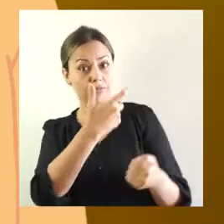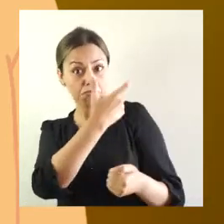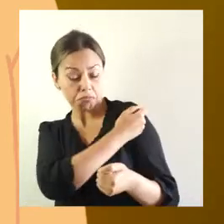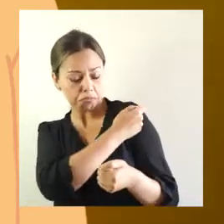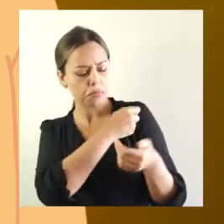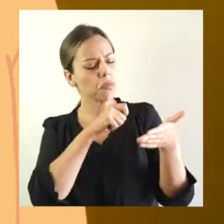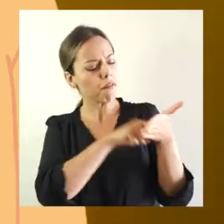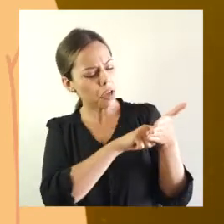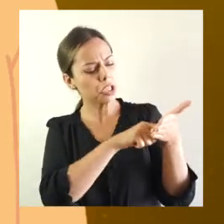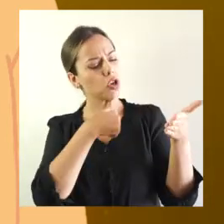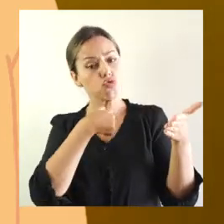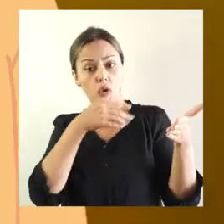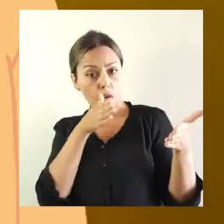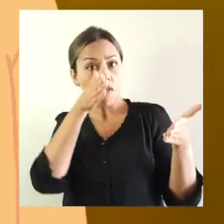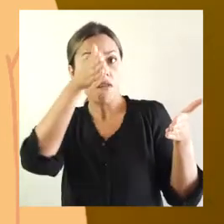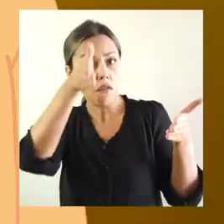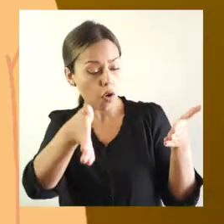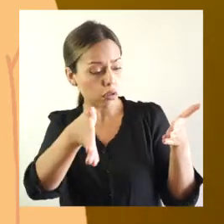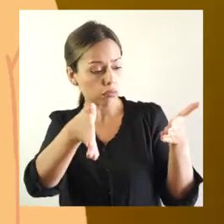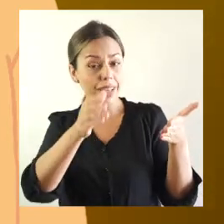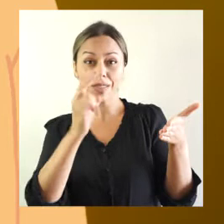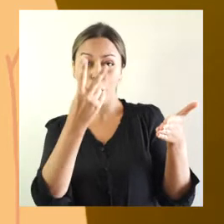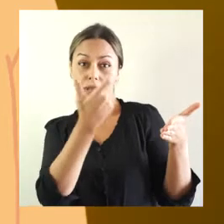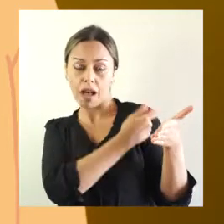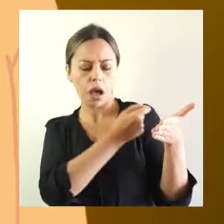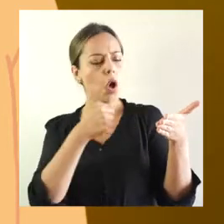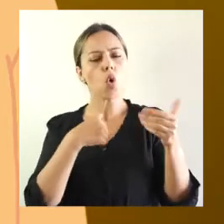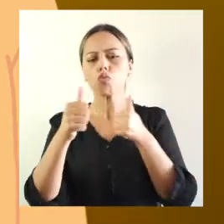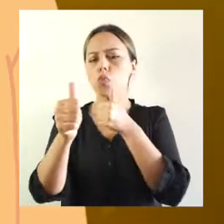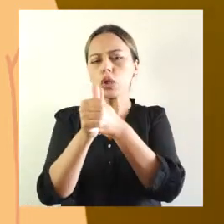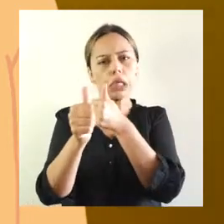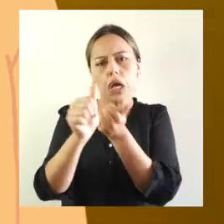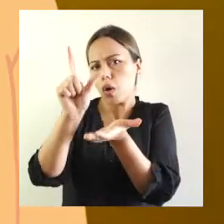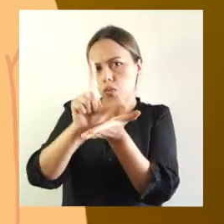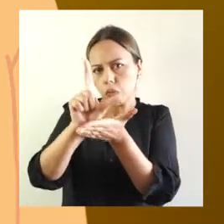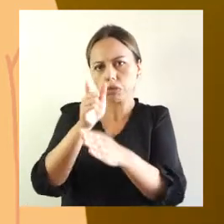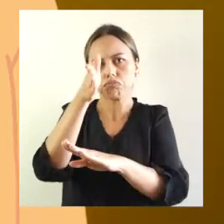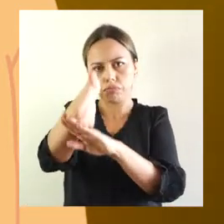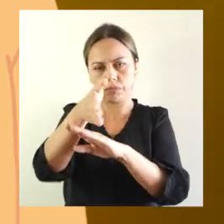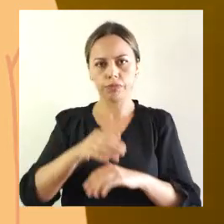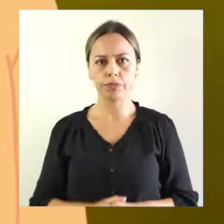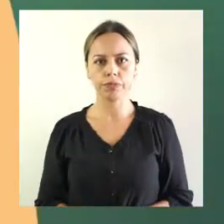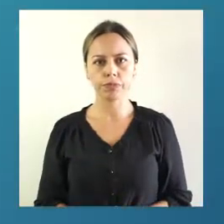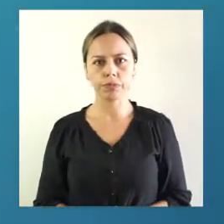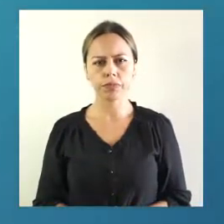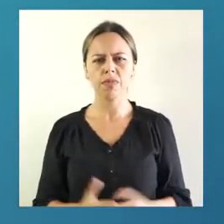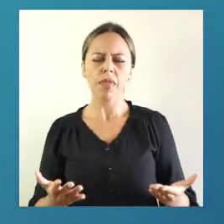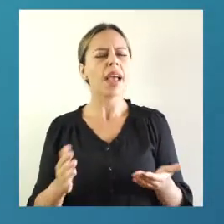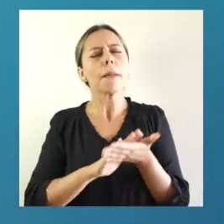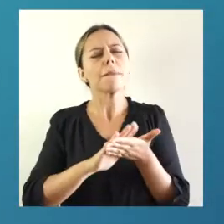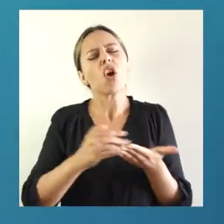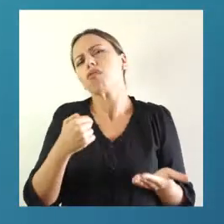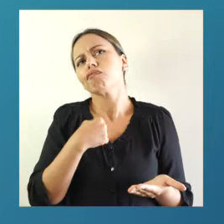vacunación, cuando llegue la fecha correspondiente a la segunda dosis debe dirigirse al vacunatorio más cercano. Si no